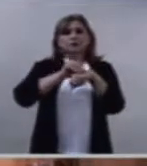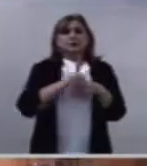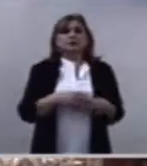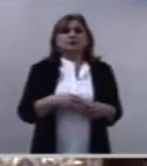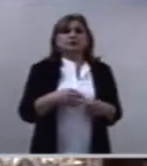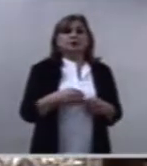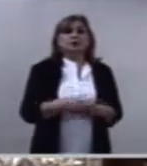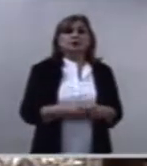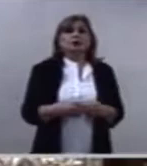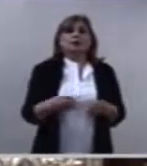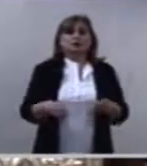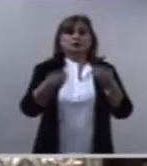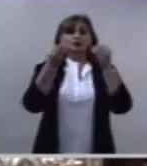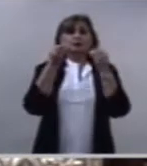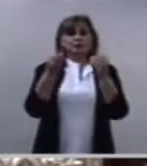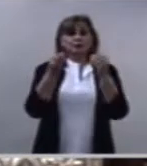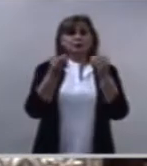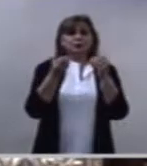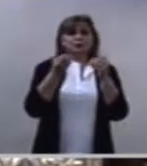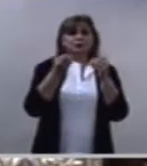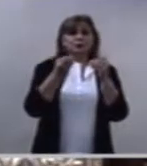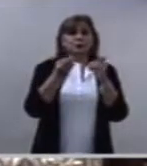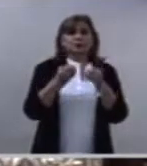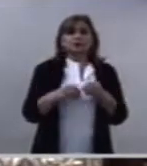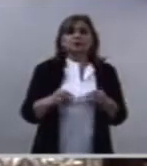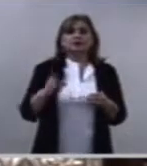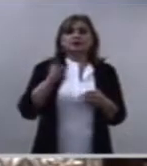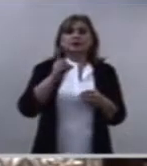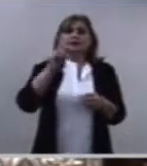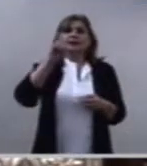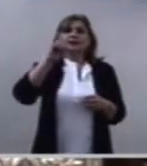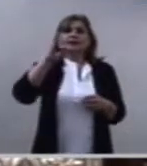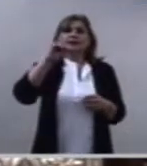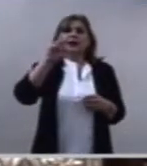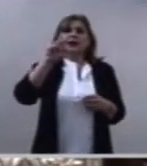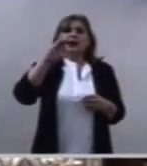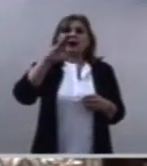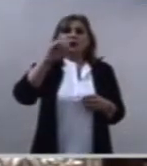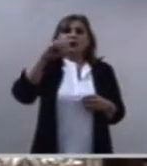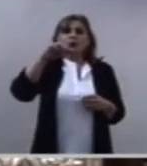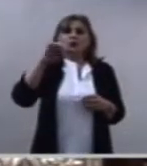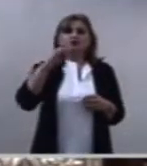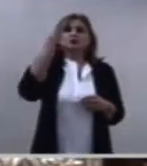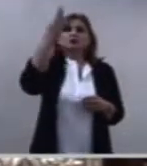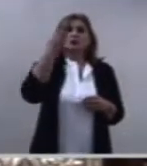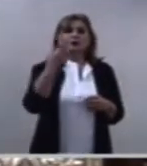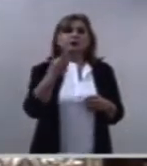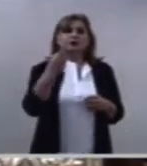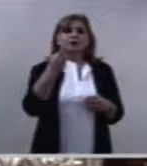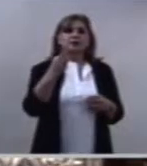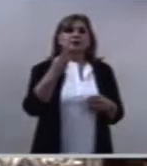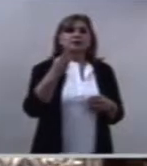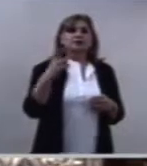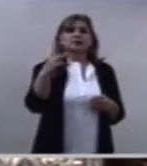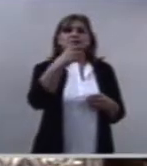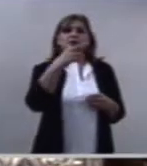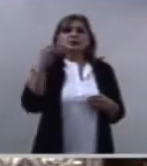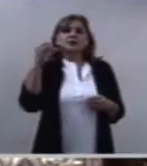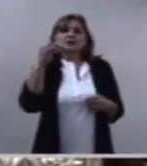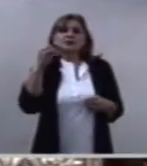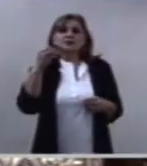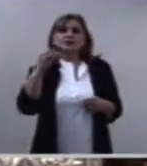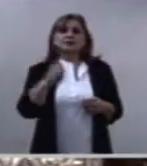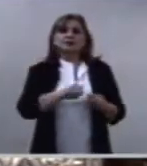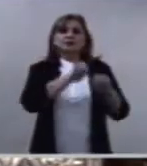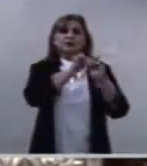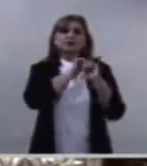ordenar diáconos para nuestra Iglesia. Están aquí conmigo los